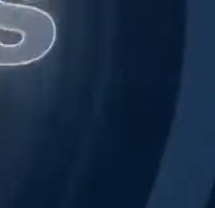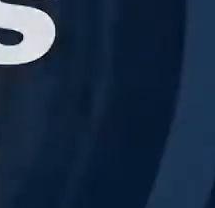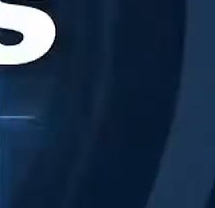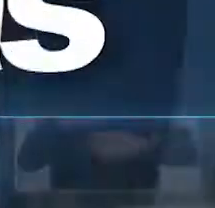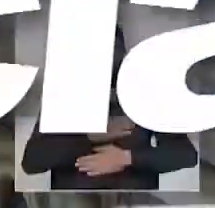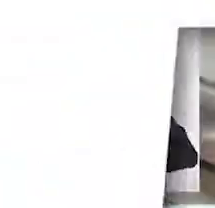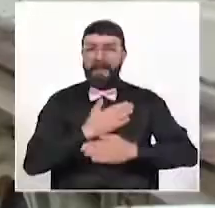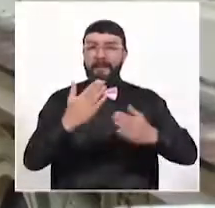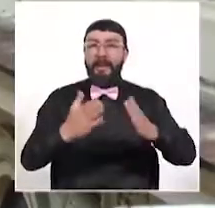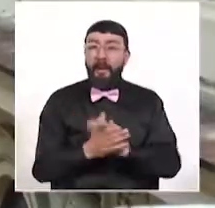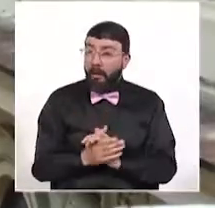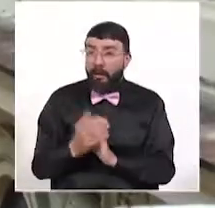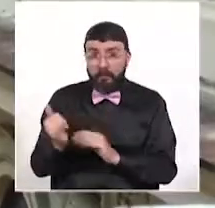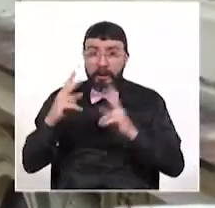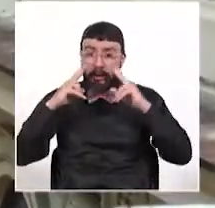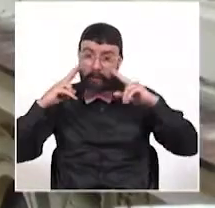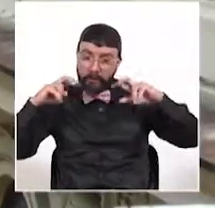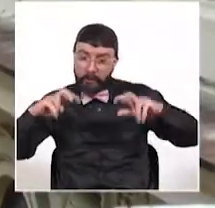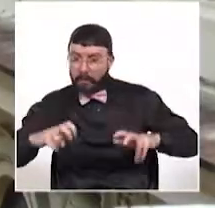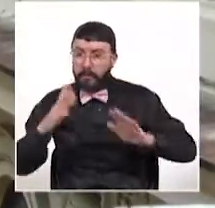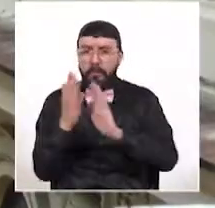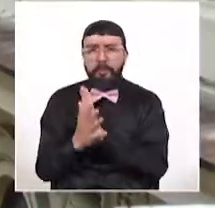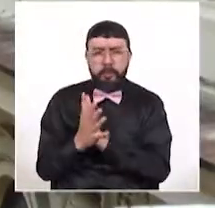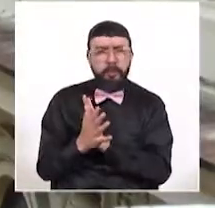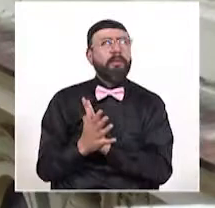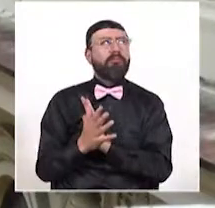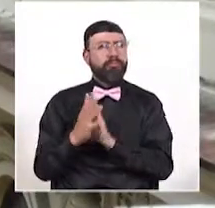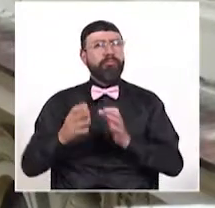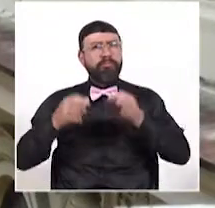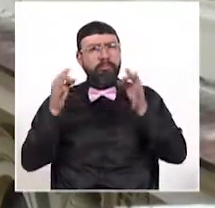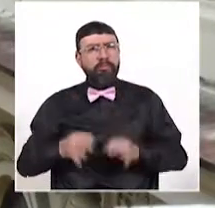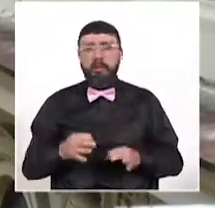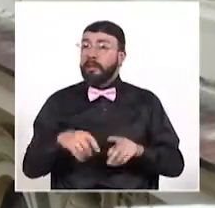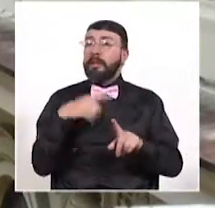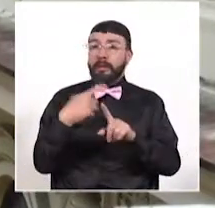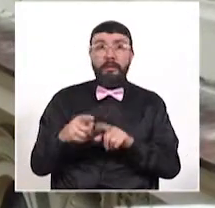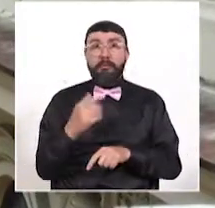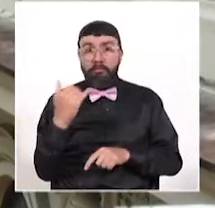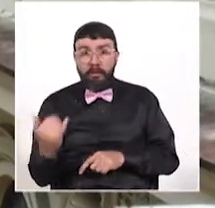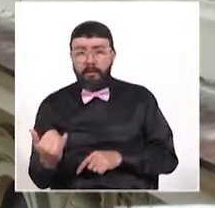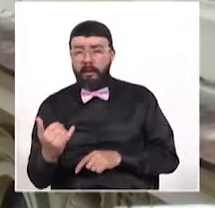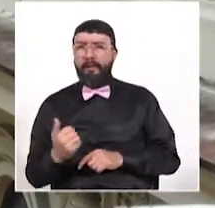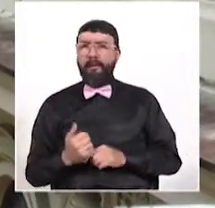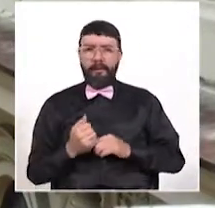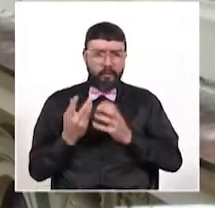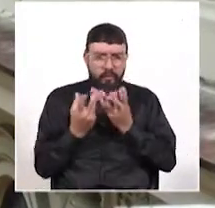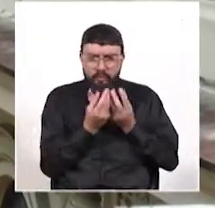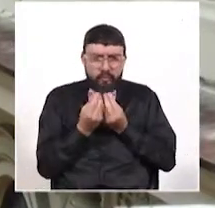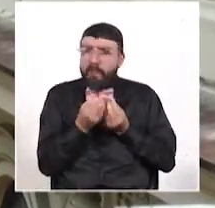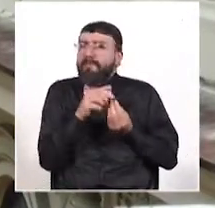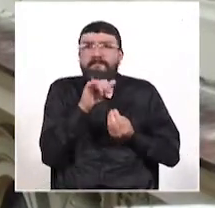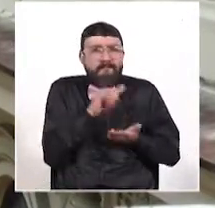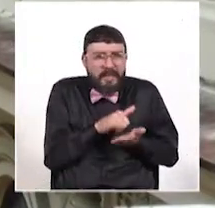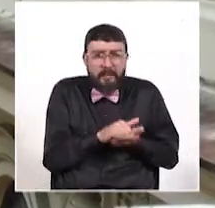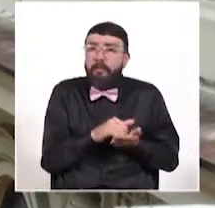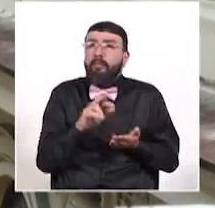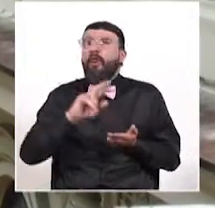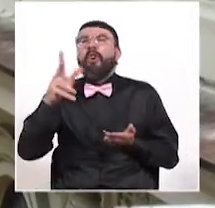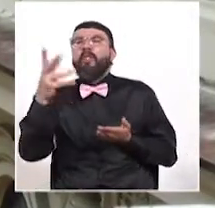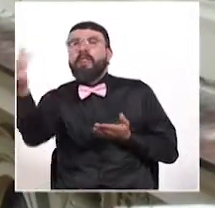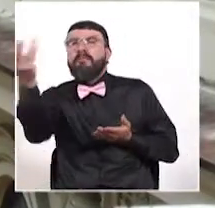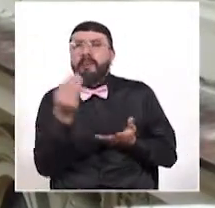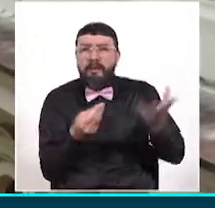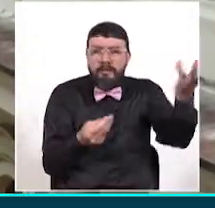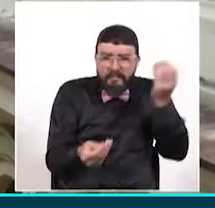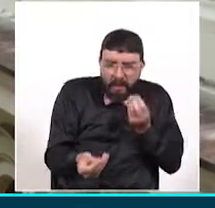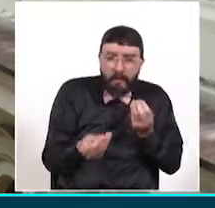investigaciones las autoridades han podido establecer que en la mayoría de los casos son estructuras criminales provenientes de otras regiones del